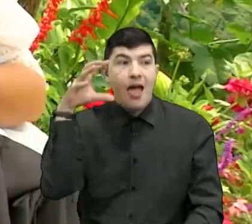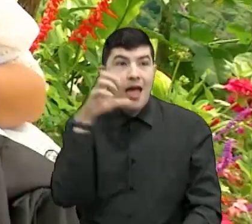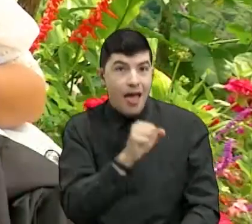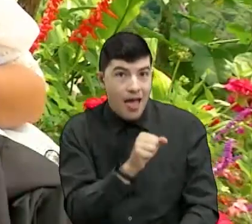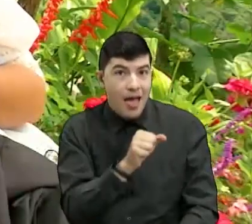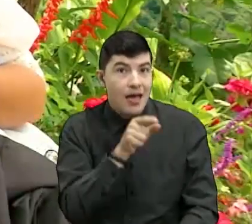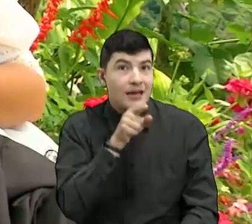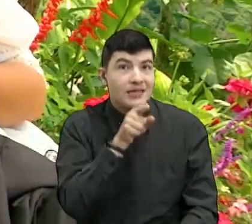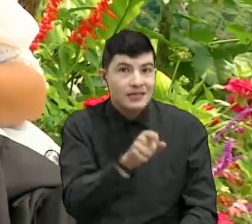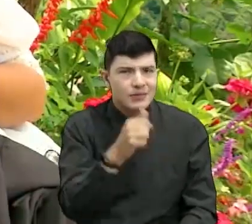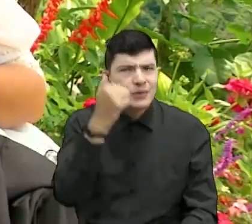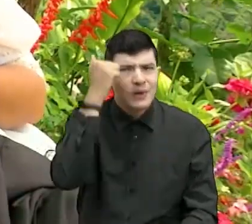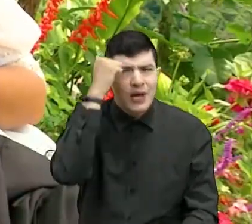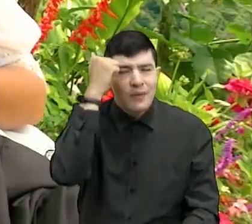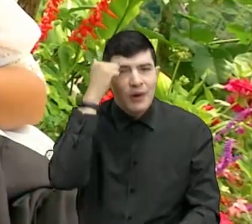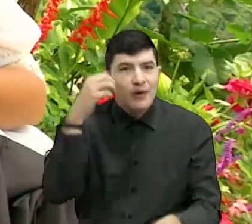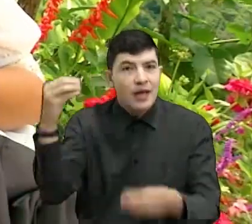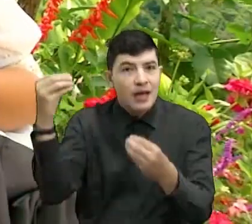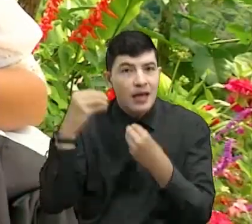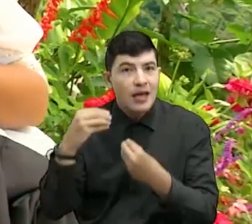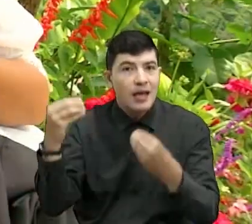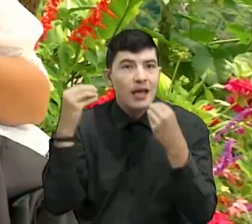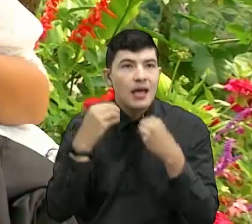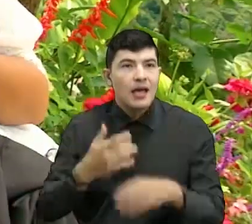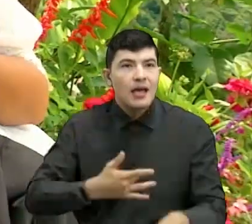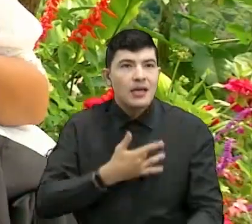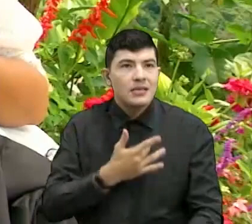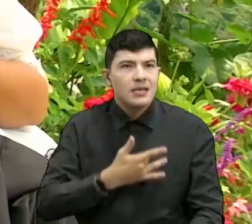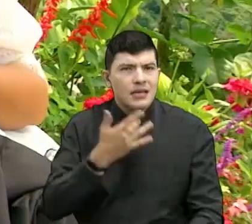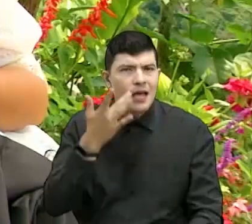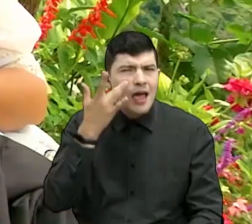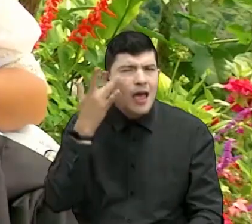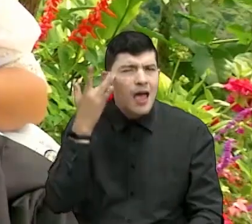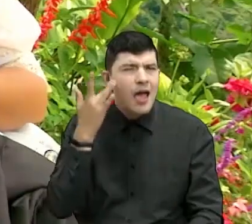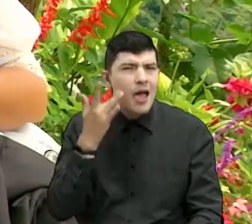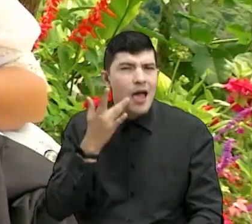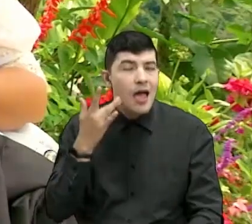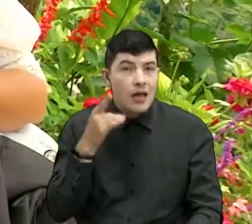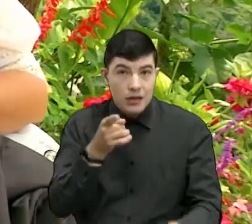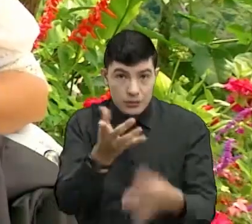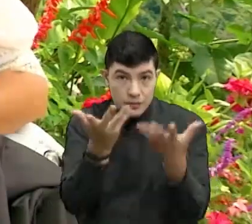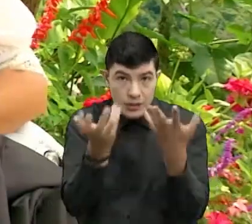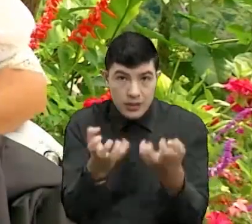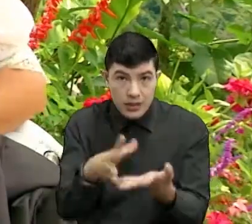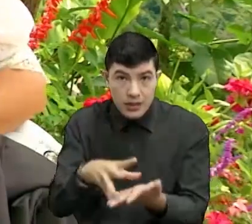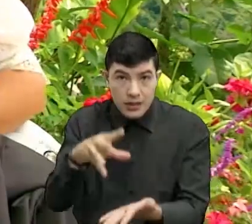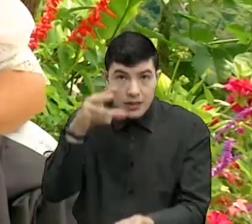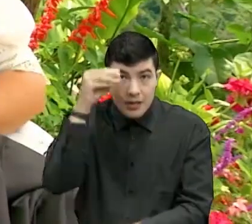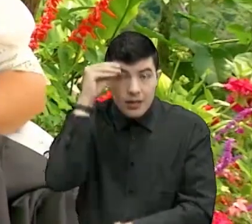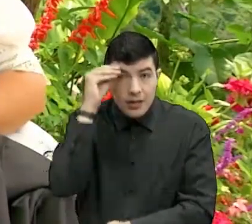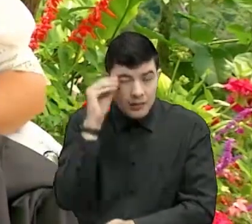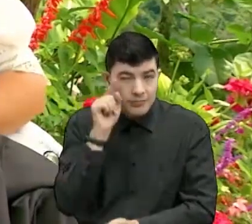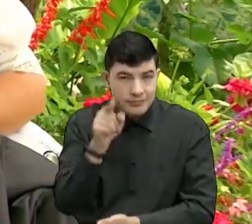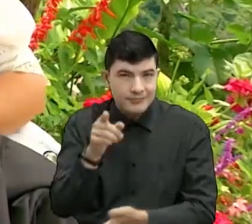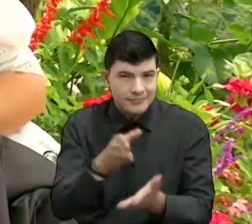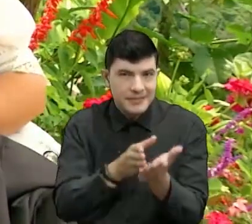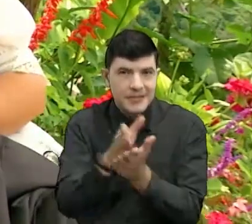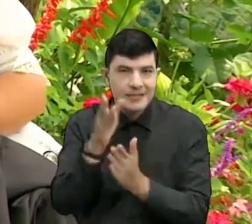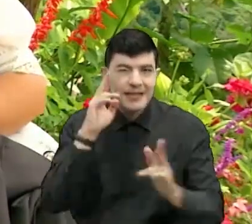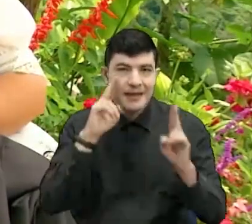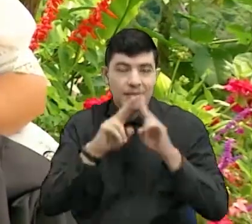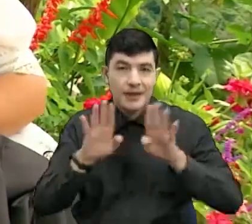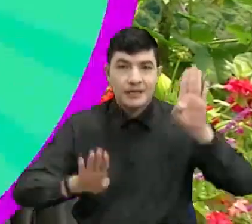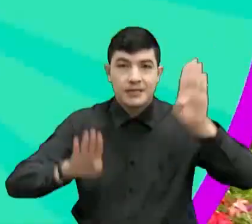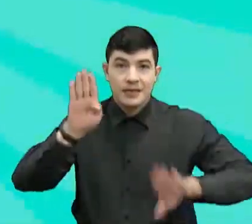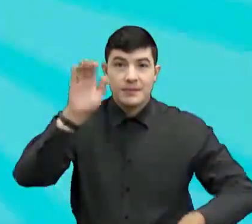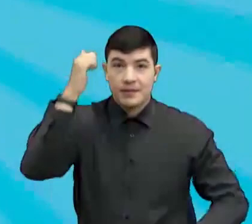Toñita, sin querer queriendo, nos enseñó sobre los órganos de los sentidos. Si quieren aprender más, sigan conectados con Presente Profe. ¡Chao!